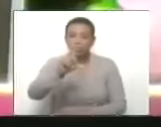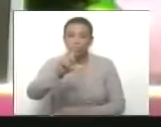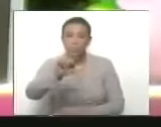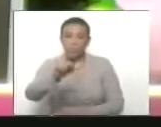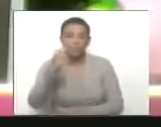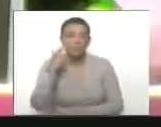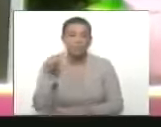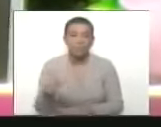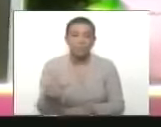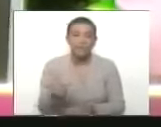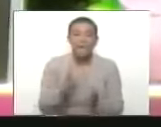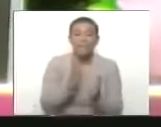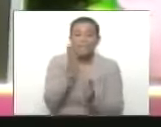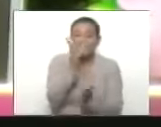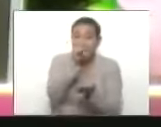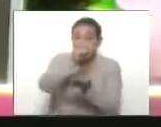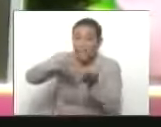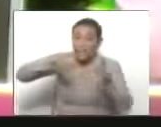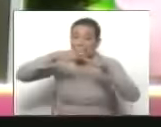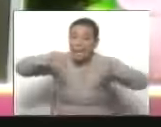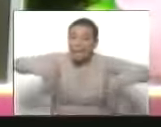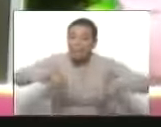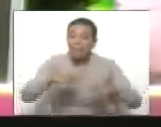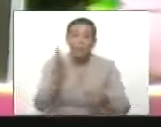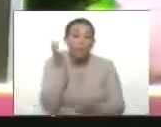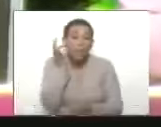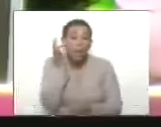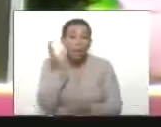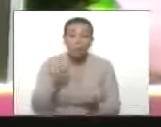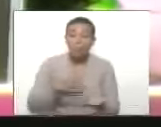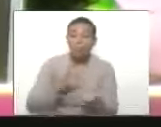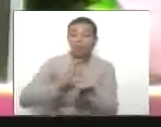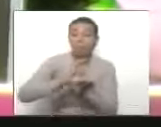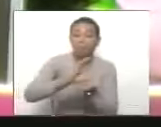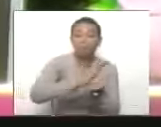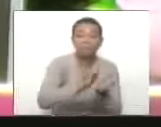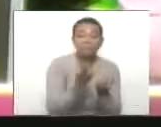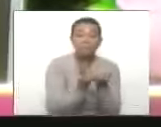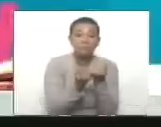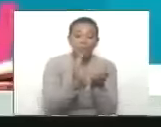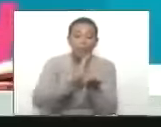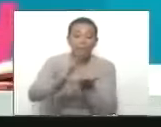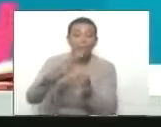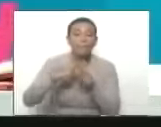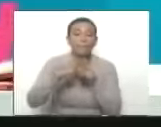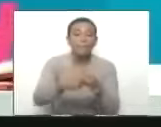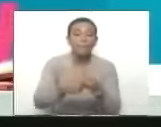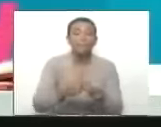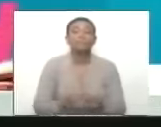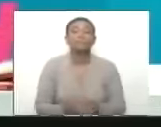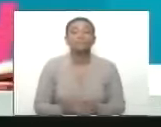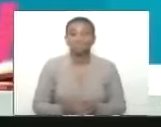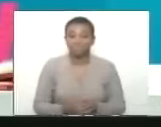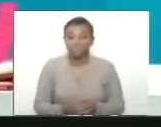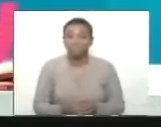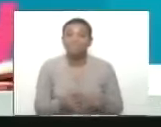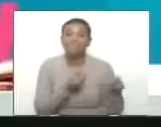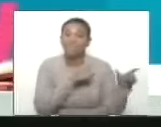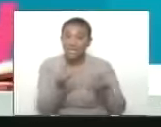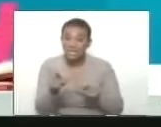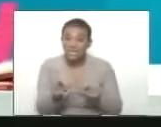plan Credi Mujer para multiplicarlo ahí estamos lo que se llama es